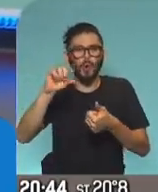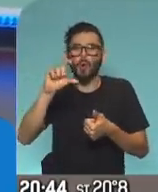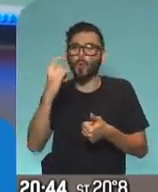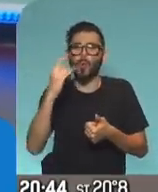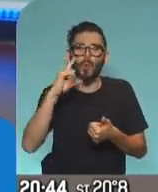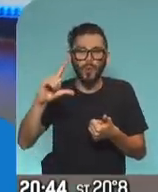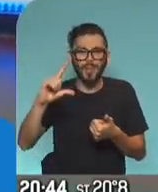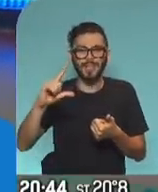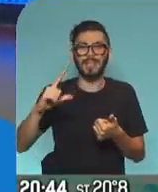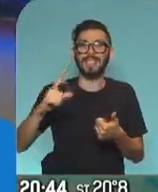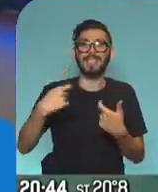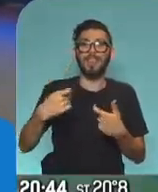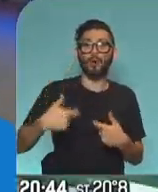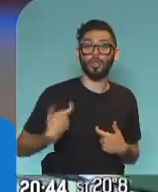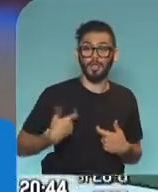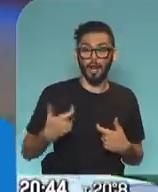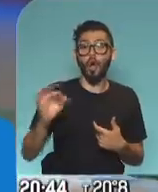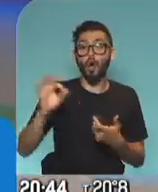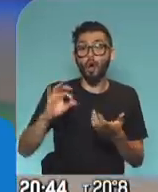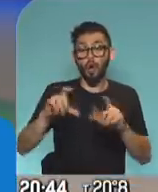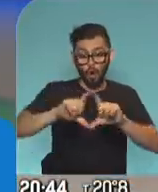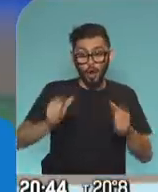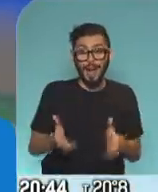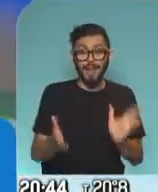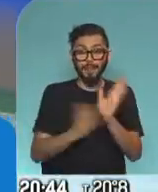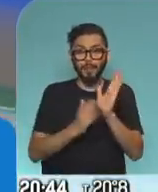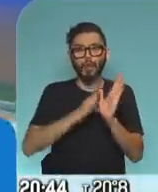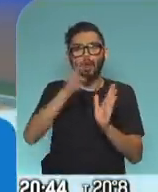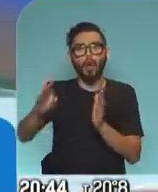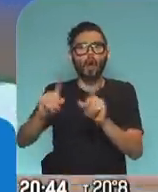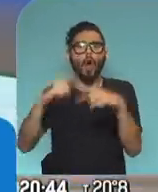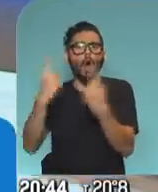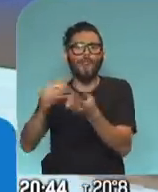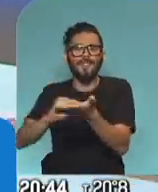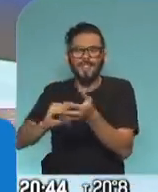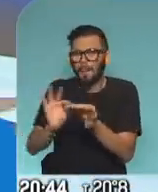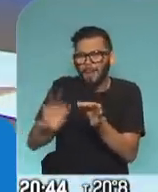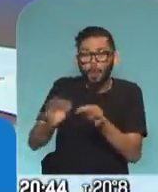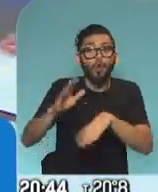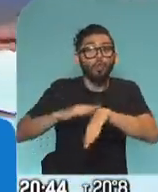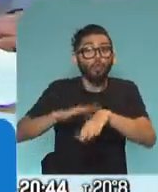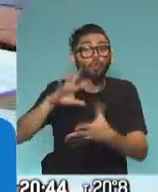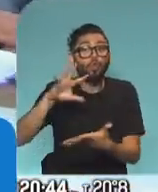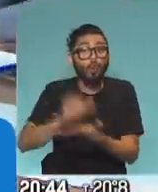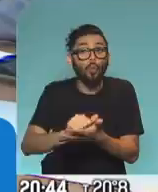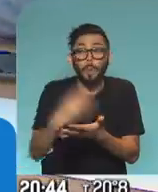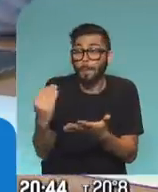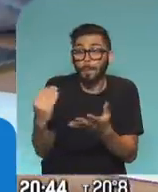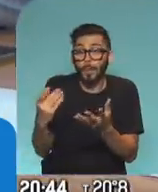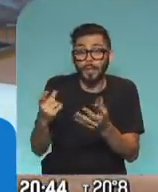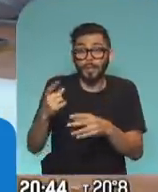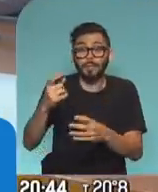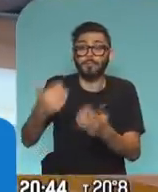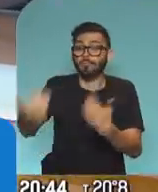con el papel del certificado de nacimiento, acercarse a la oficina con turno más cercana. Sigo insistiendo con lo del turno porque todavía no tendemos